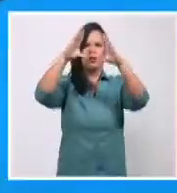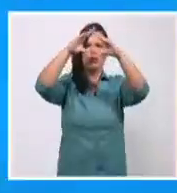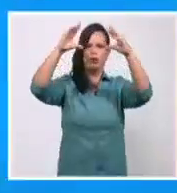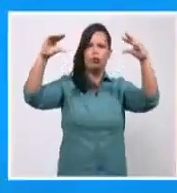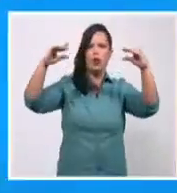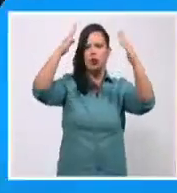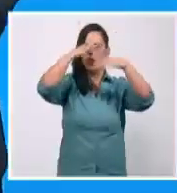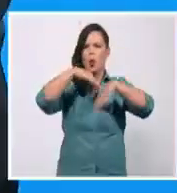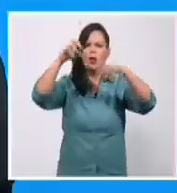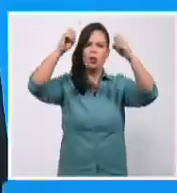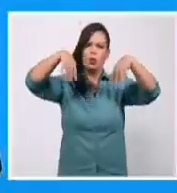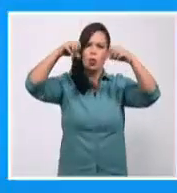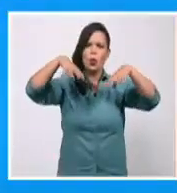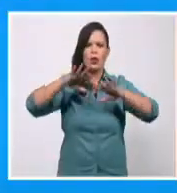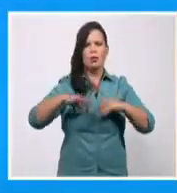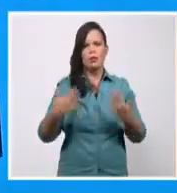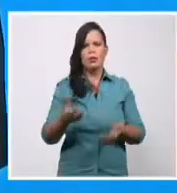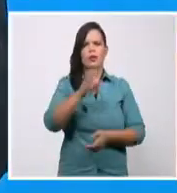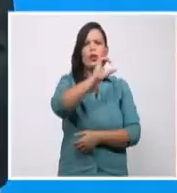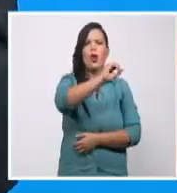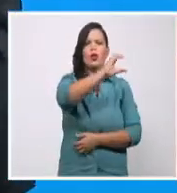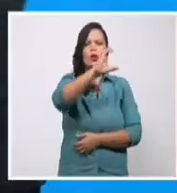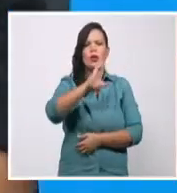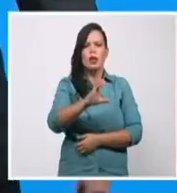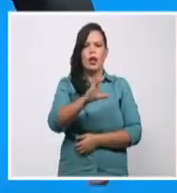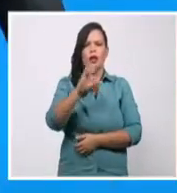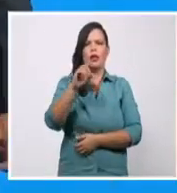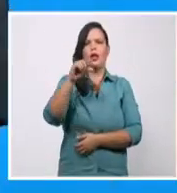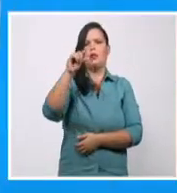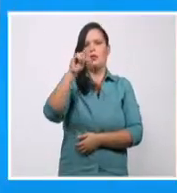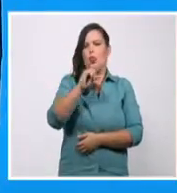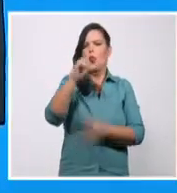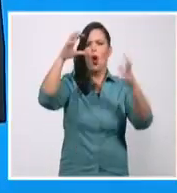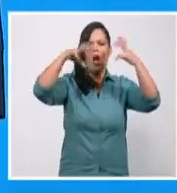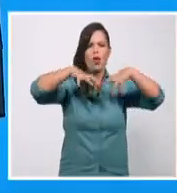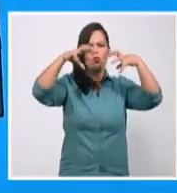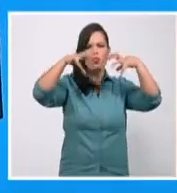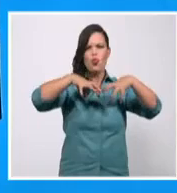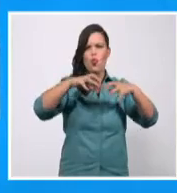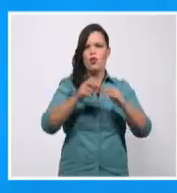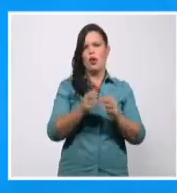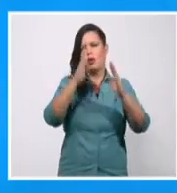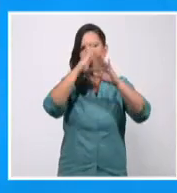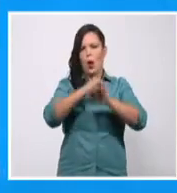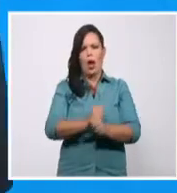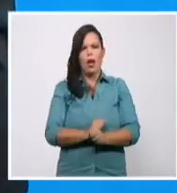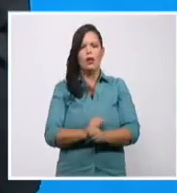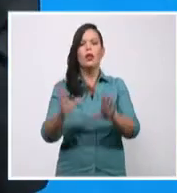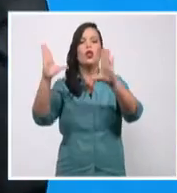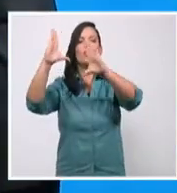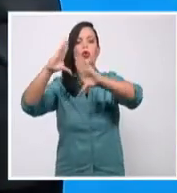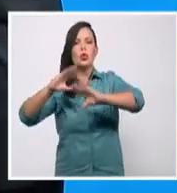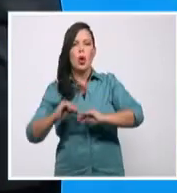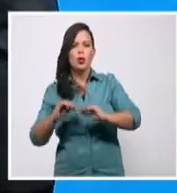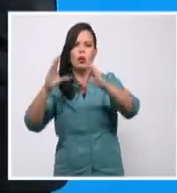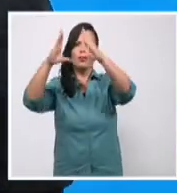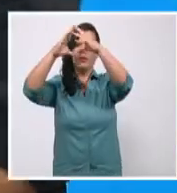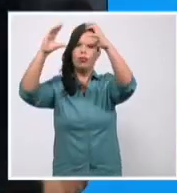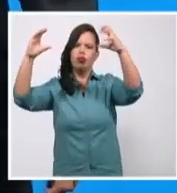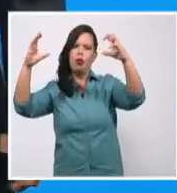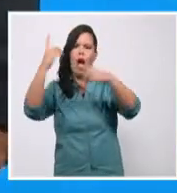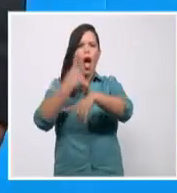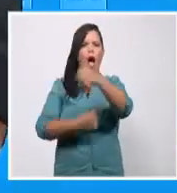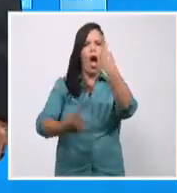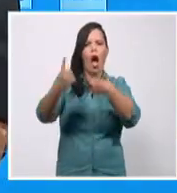pronóstico entonces, cielo parcialmente nublado, baja la probabilidad de lluvia en todo el territorio nacional. La noche con muy poca nubosidad en todo